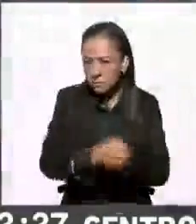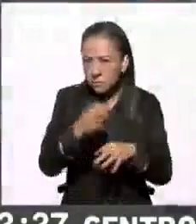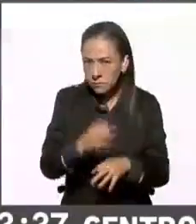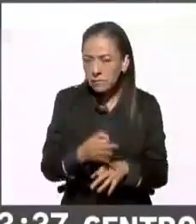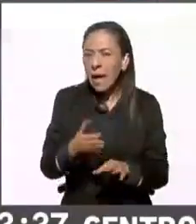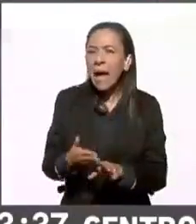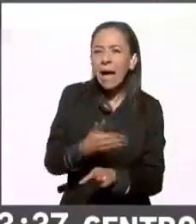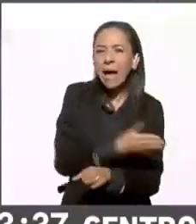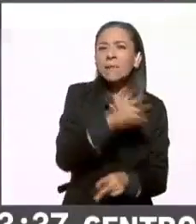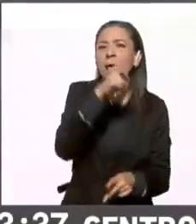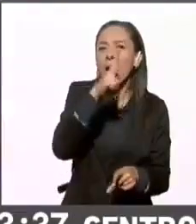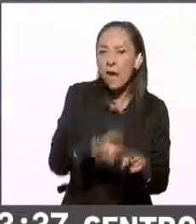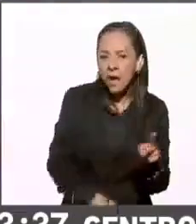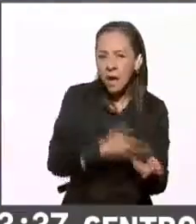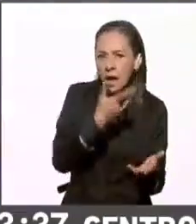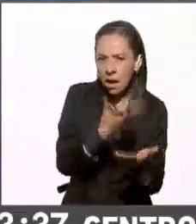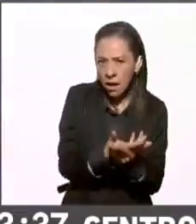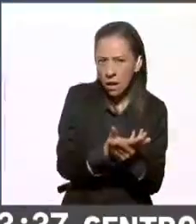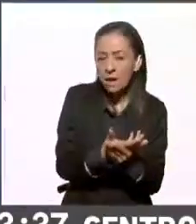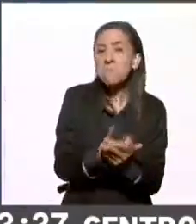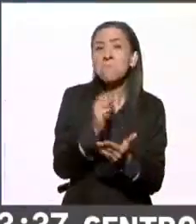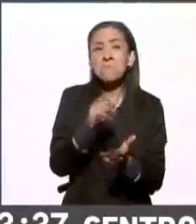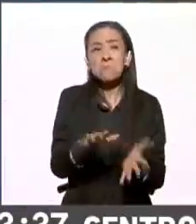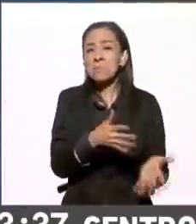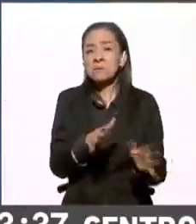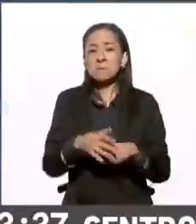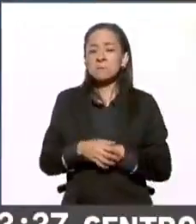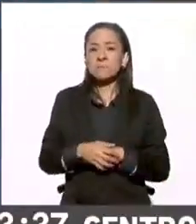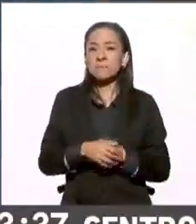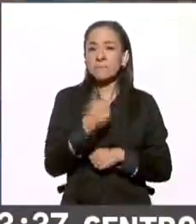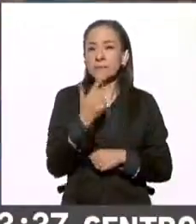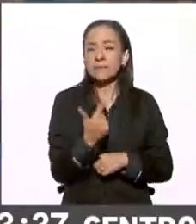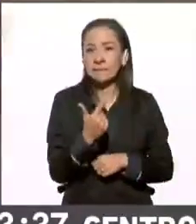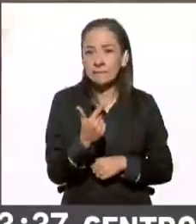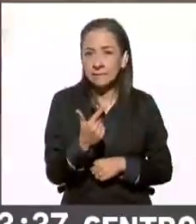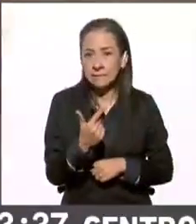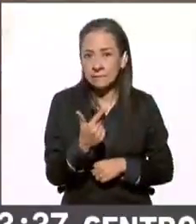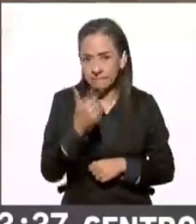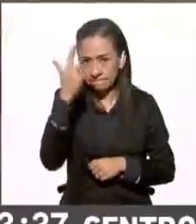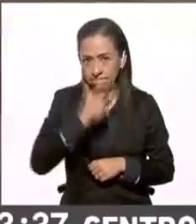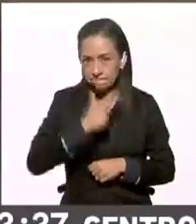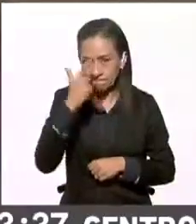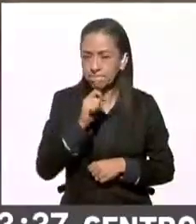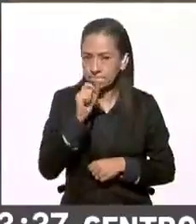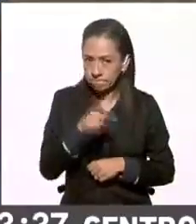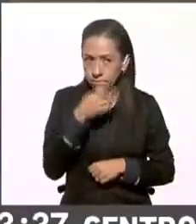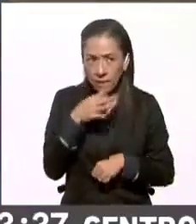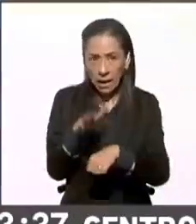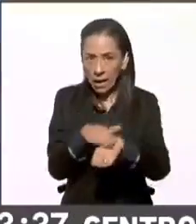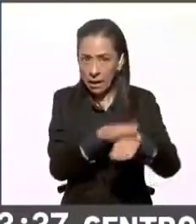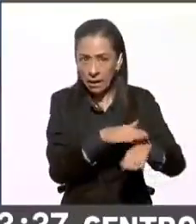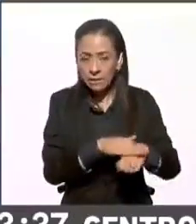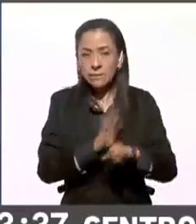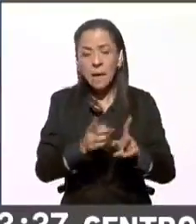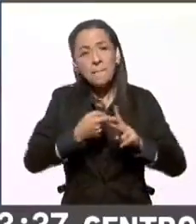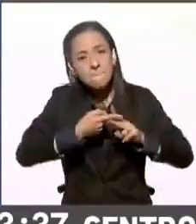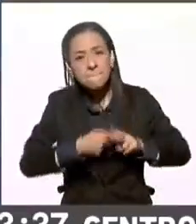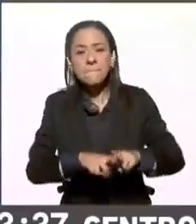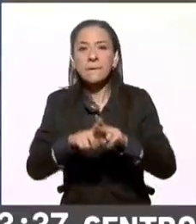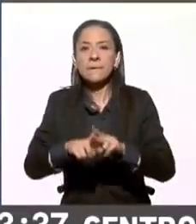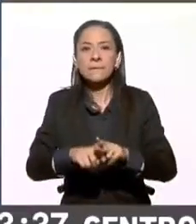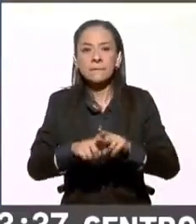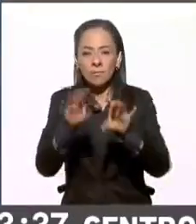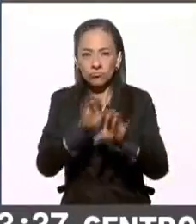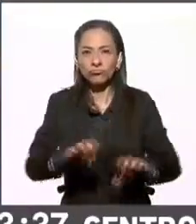pausa, desde las 19 horas se habitó que entraba en actividad el programa preliminar de